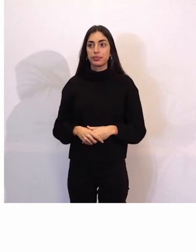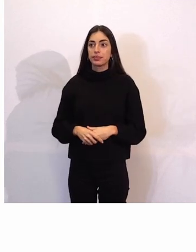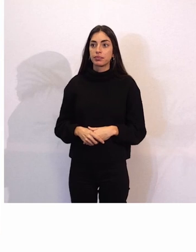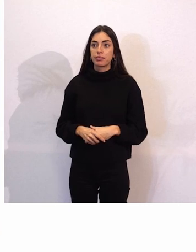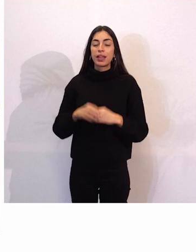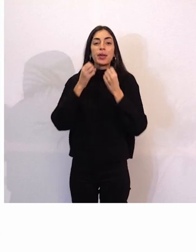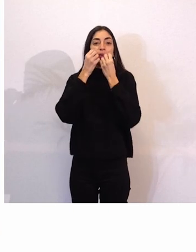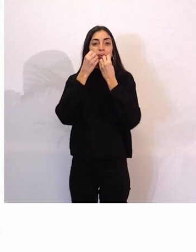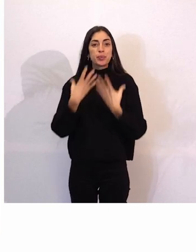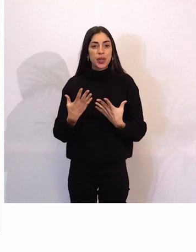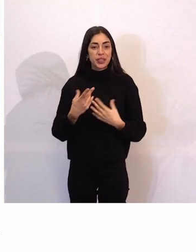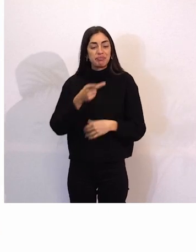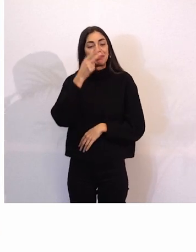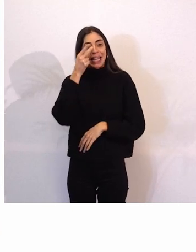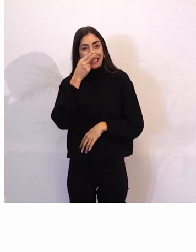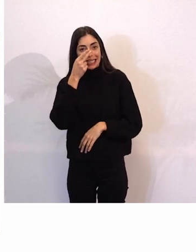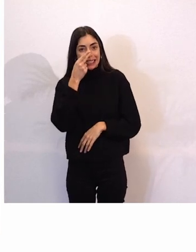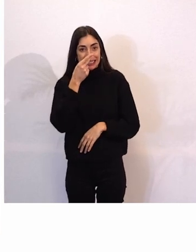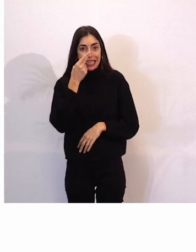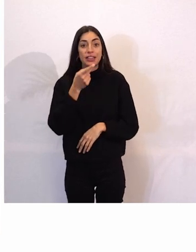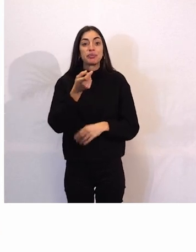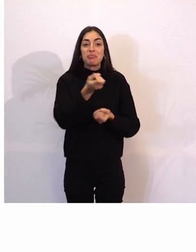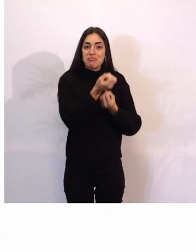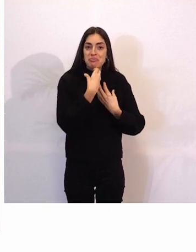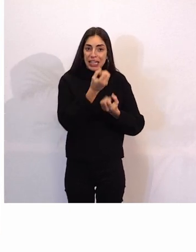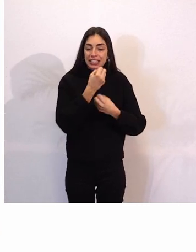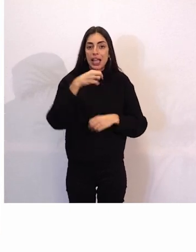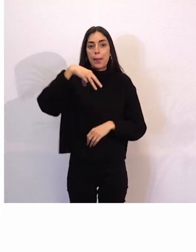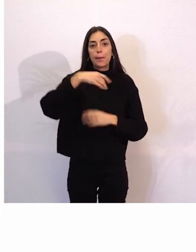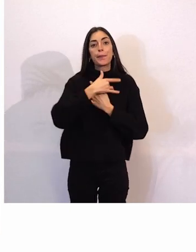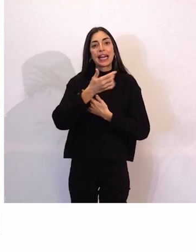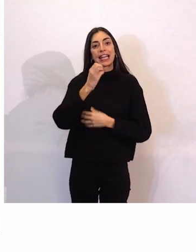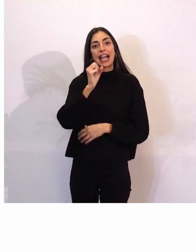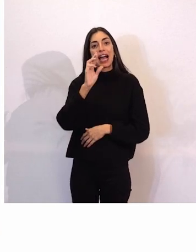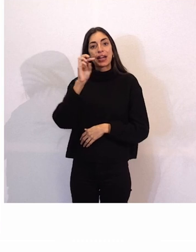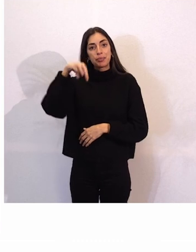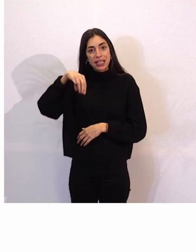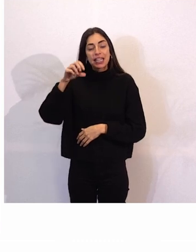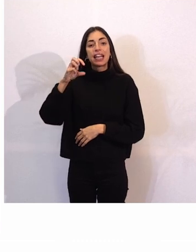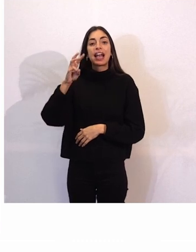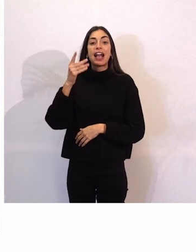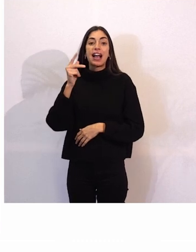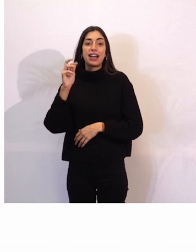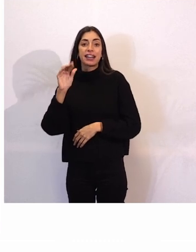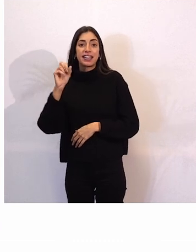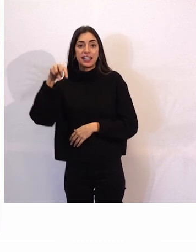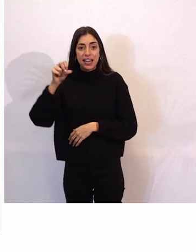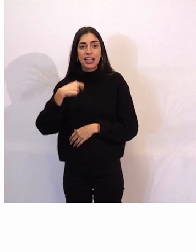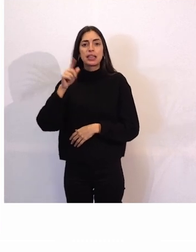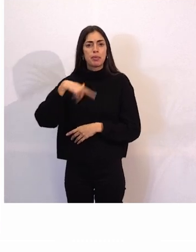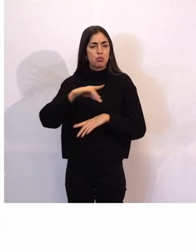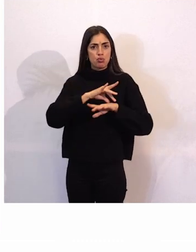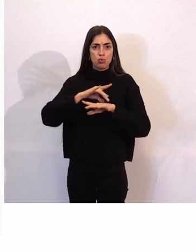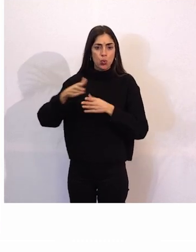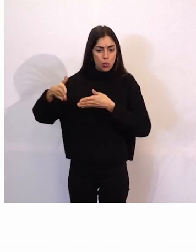Bueno, qué interesante el mensaje que nos dejan Maricarmen y Karina. Y qué camino tan increíble estamos recorriendo.